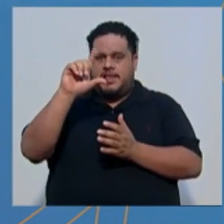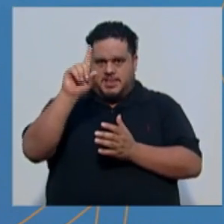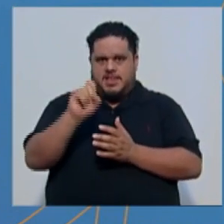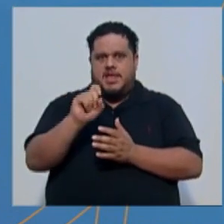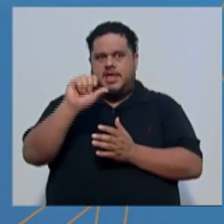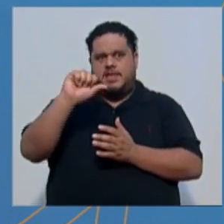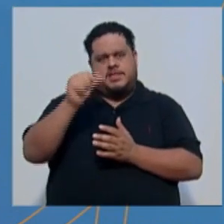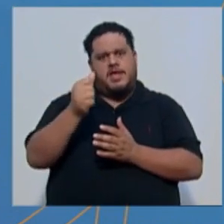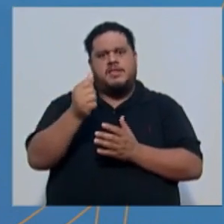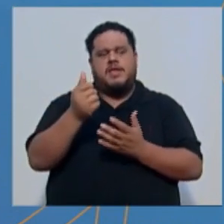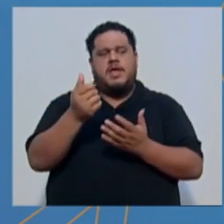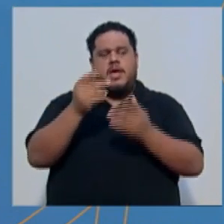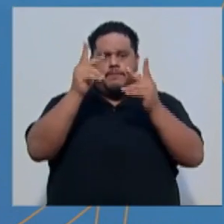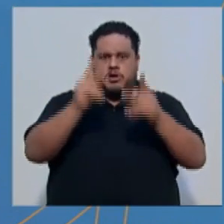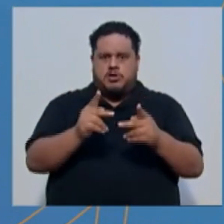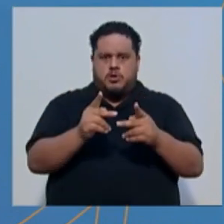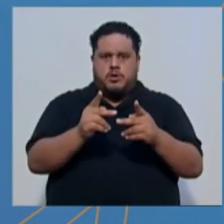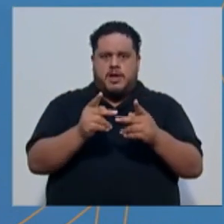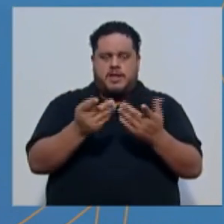80 cantones.